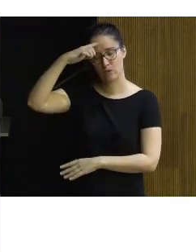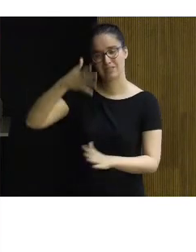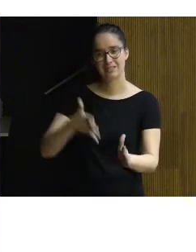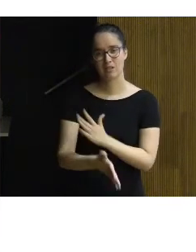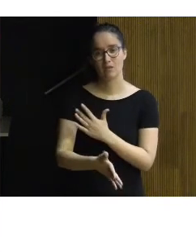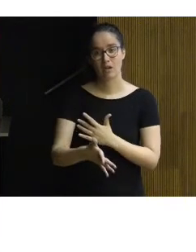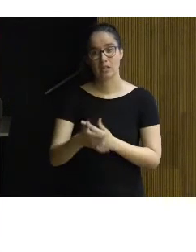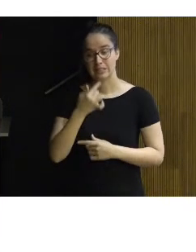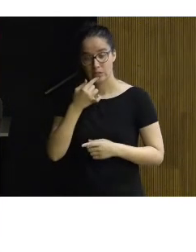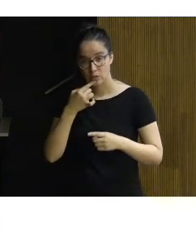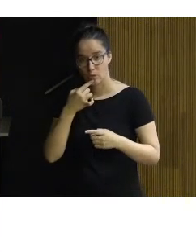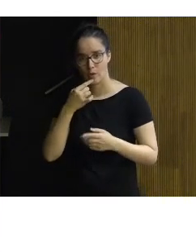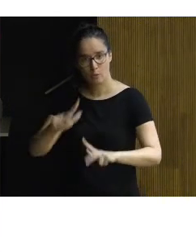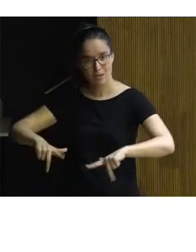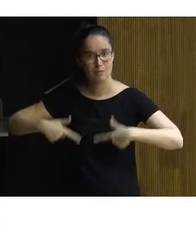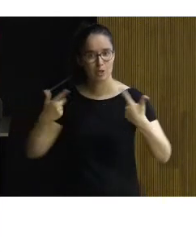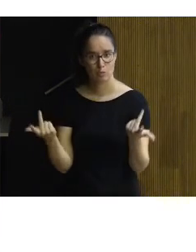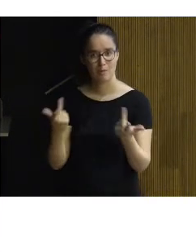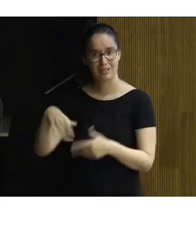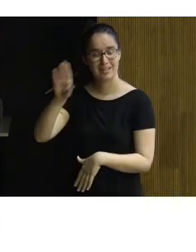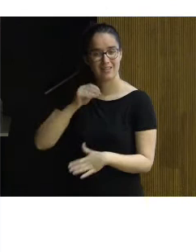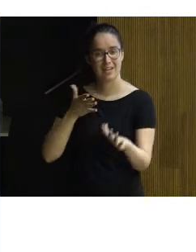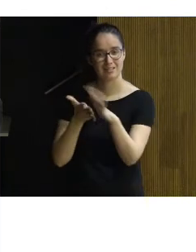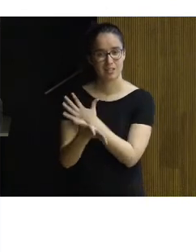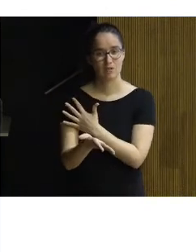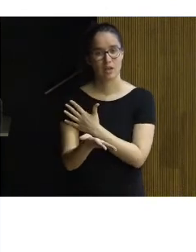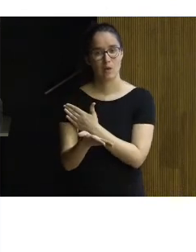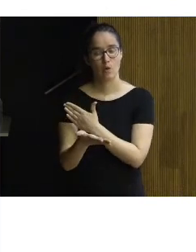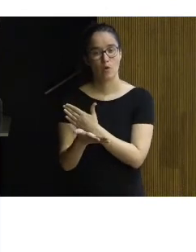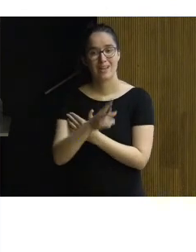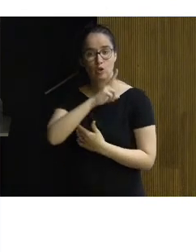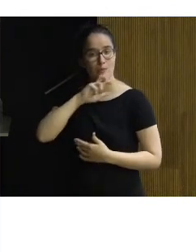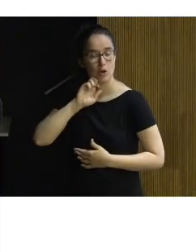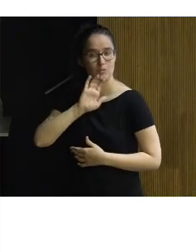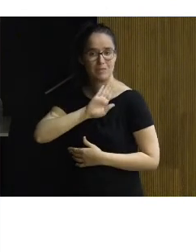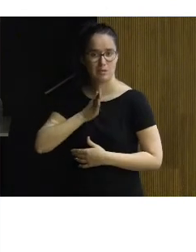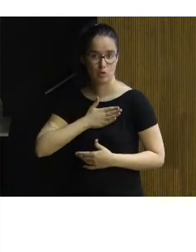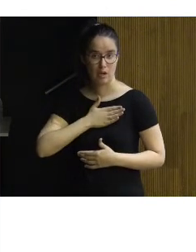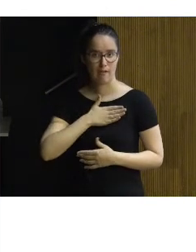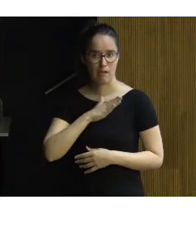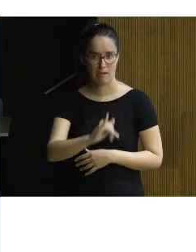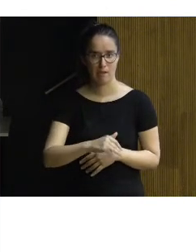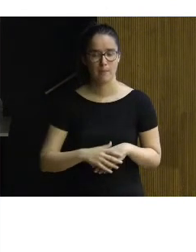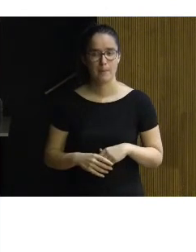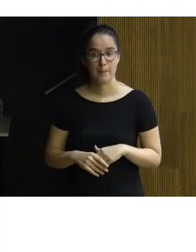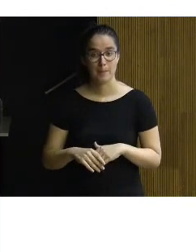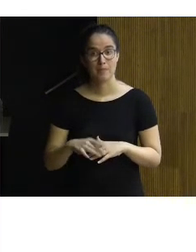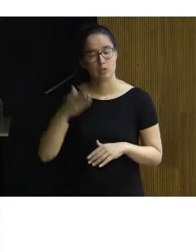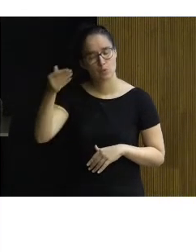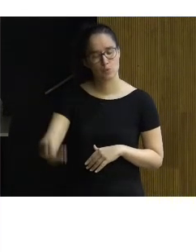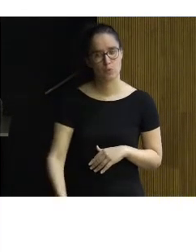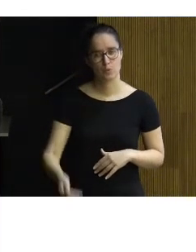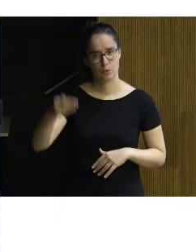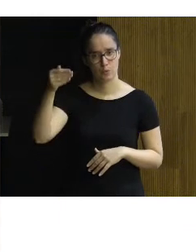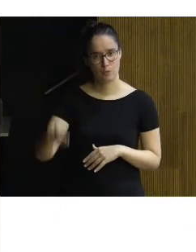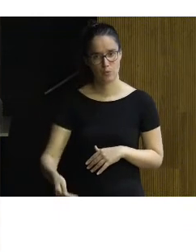decir, esa condición que nos permite entender el significado y de los valores patrimoniales que tenemos. Eso es importante,